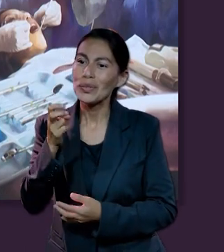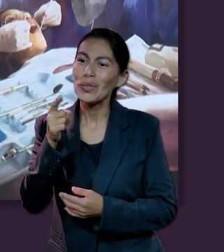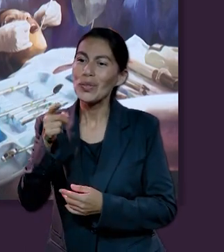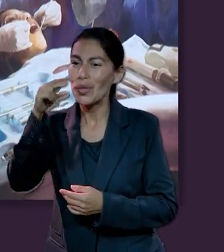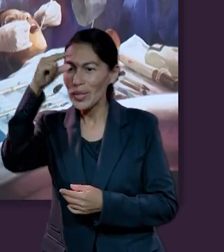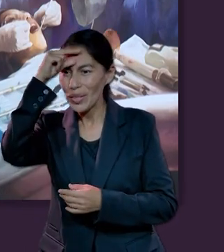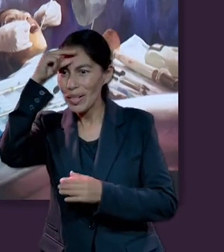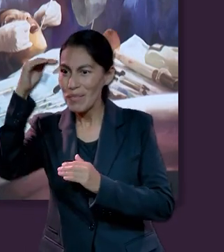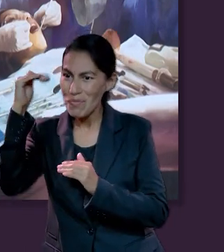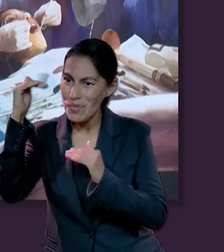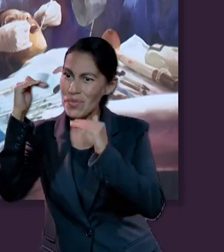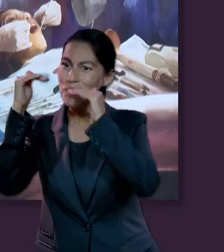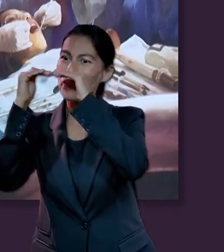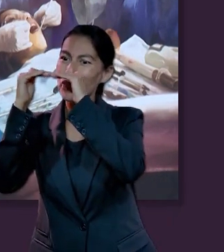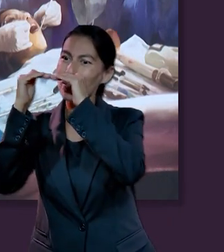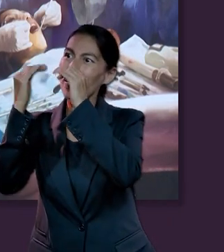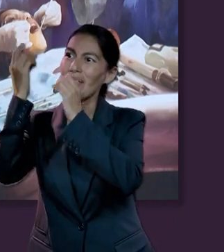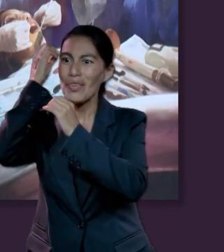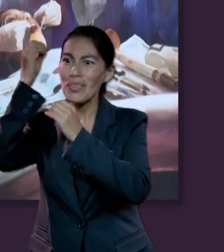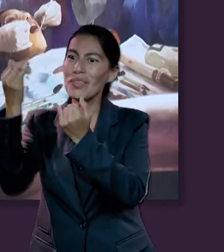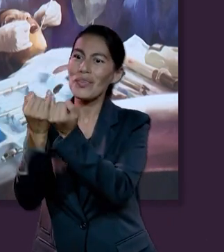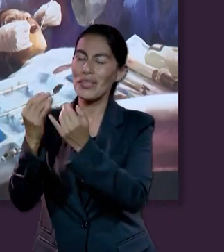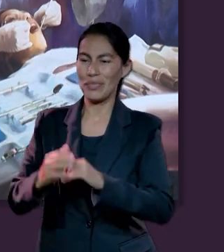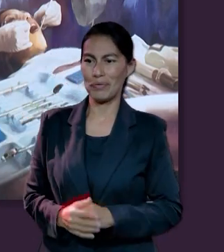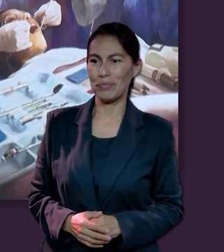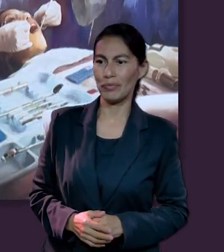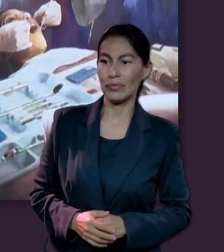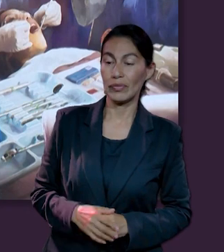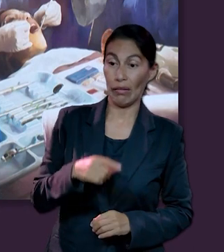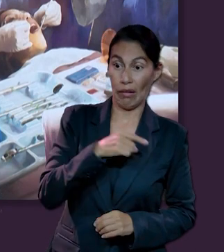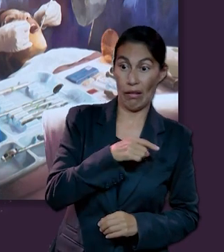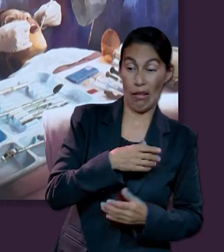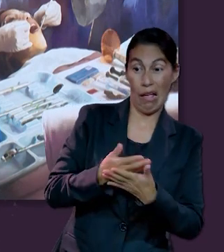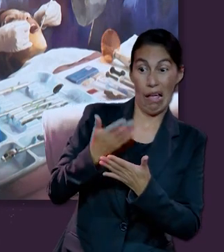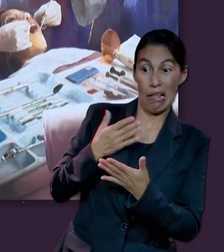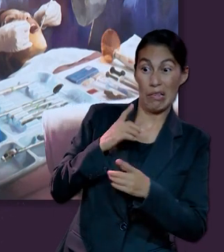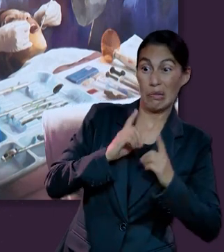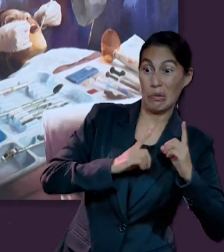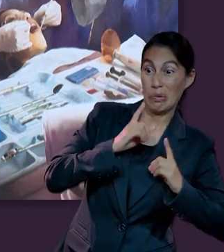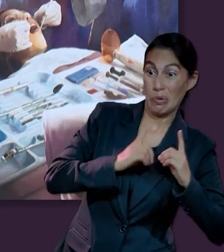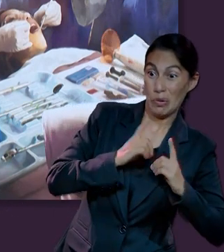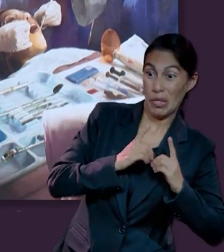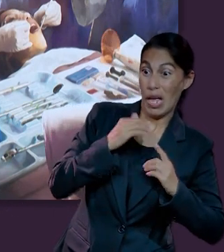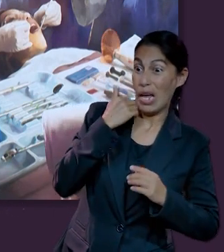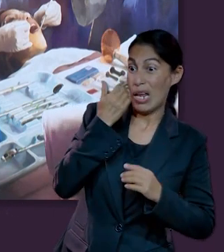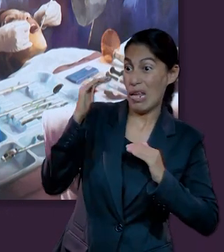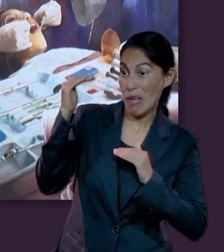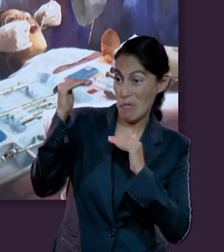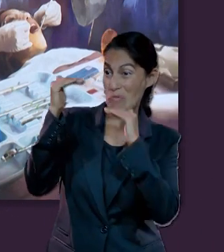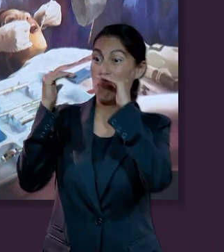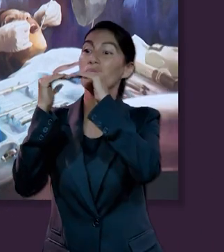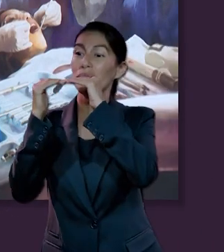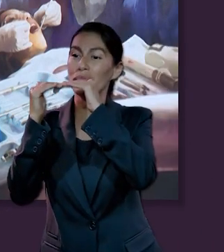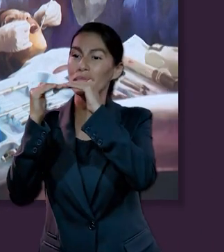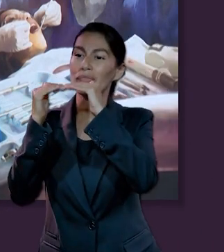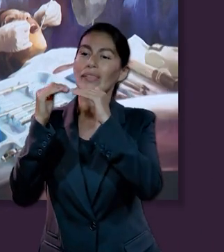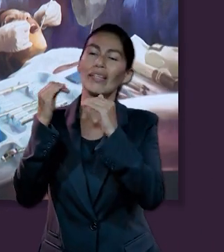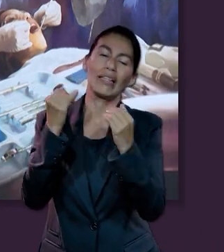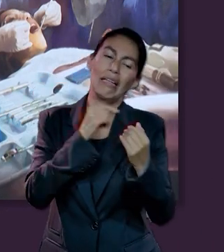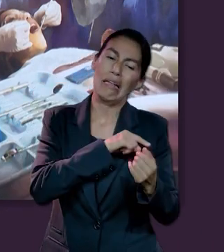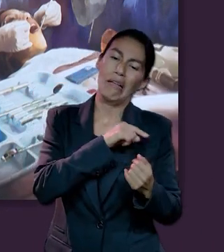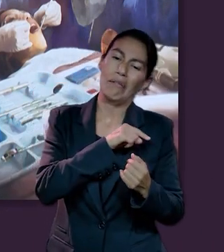implantar la duda en la mente de Eva. La misma duda que él había tenido en el principio de que